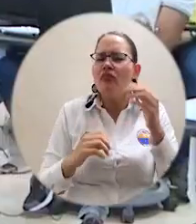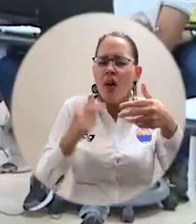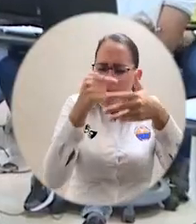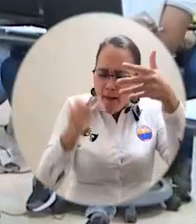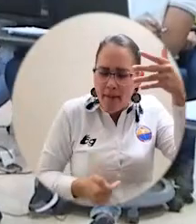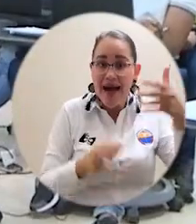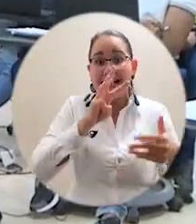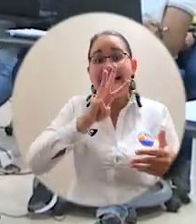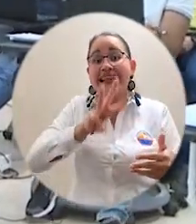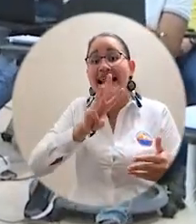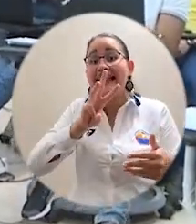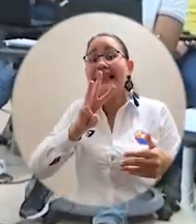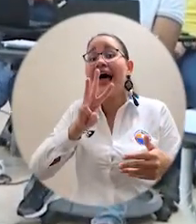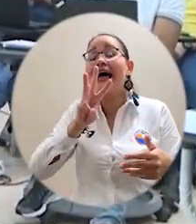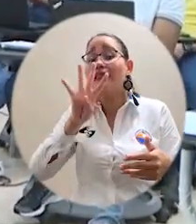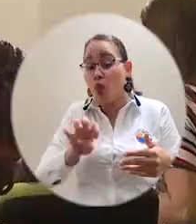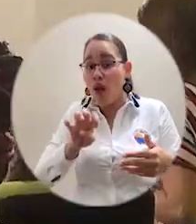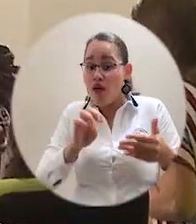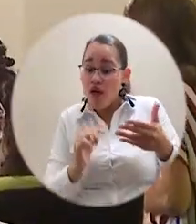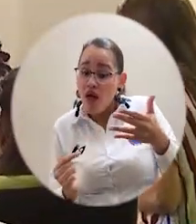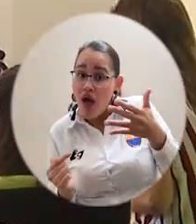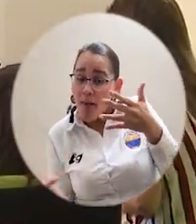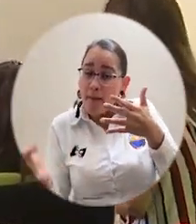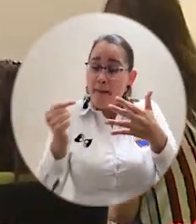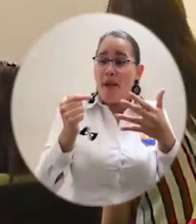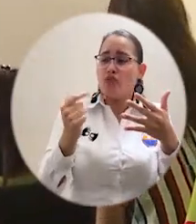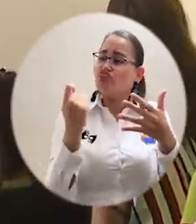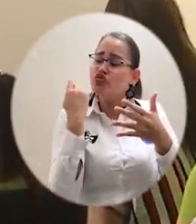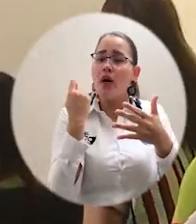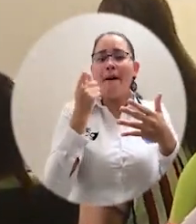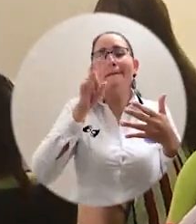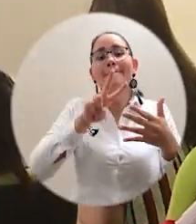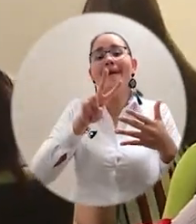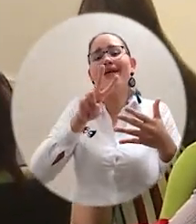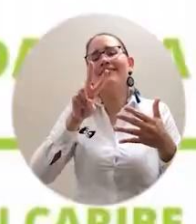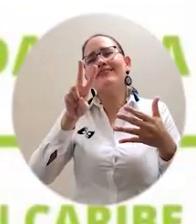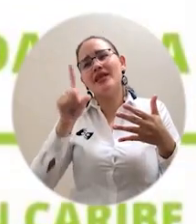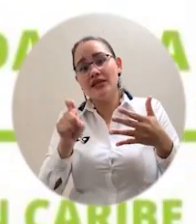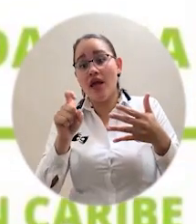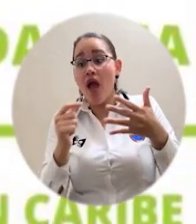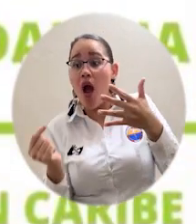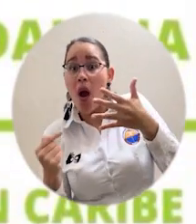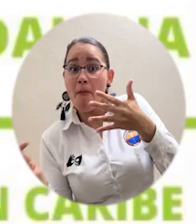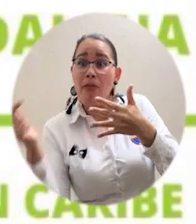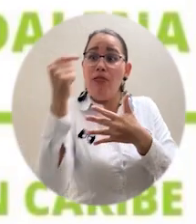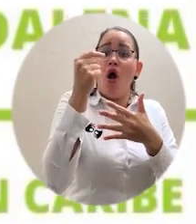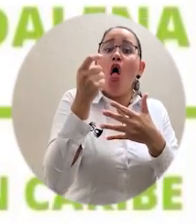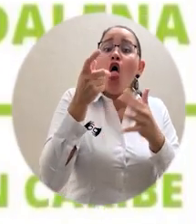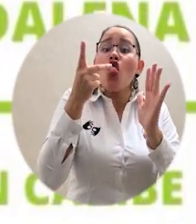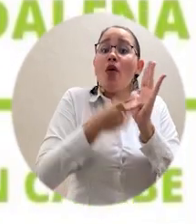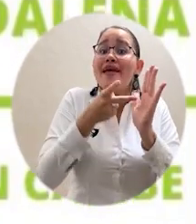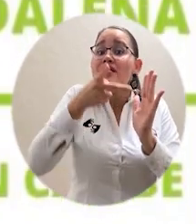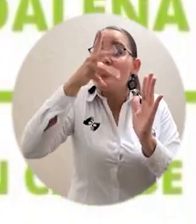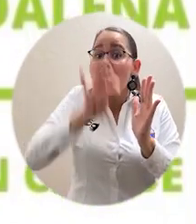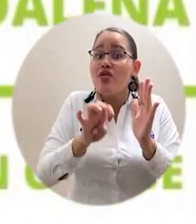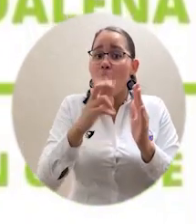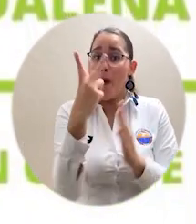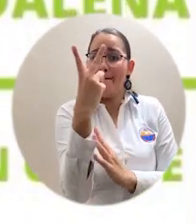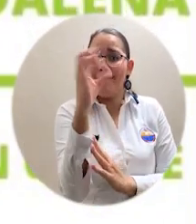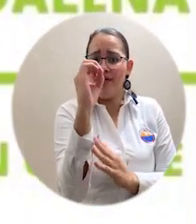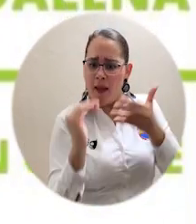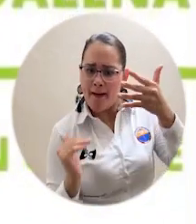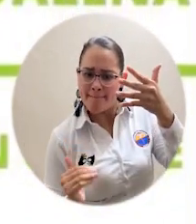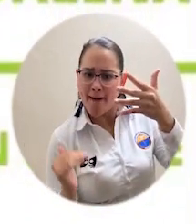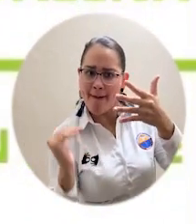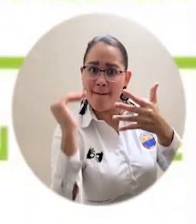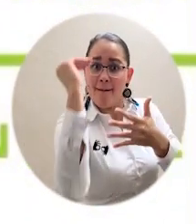hay que destacar que en el año 2017 estuvimos en el puesto 39, en el año 2018 estuvimos en el puesto 26 y ahora a raíz del resultado